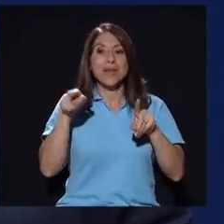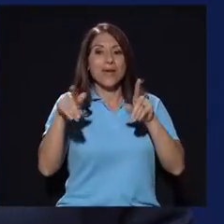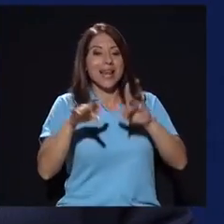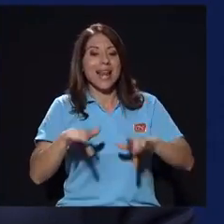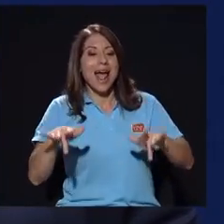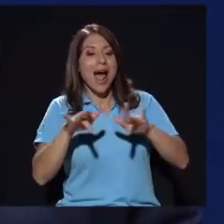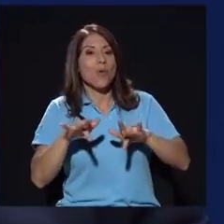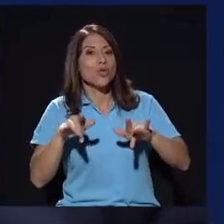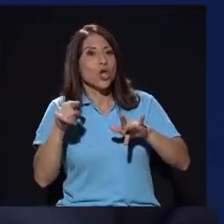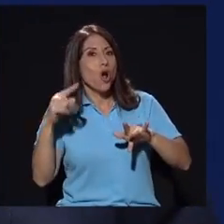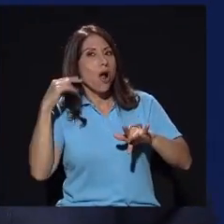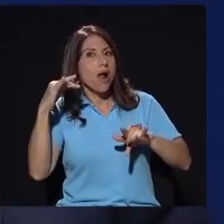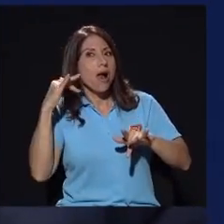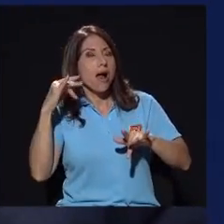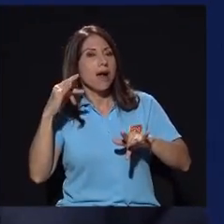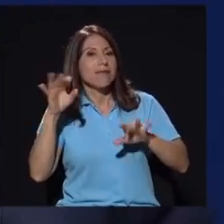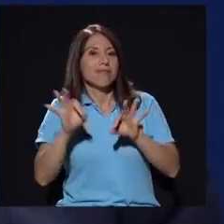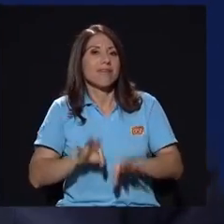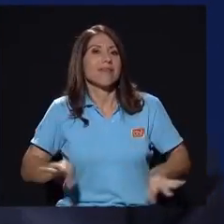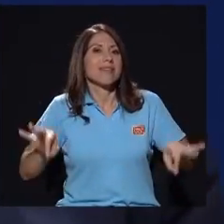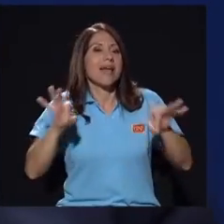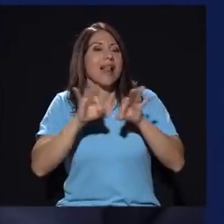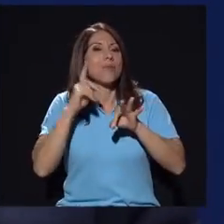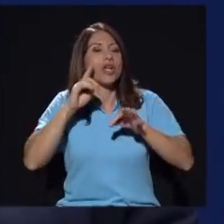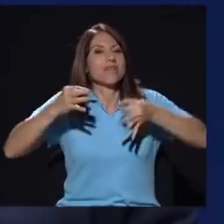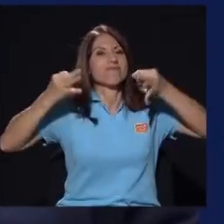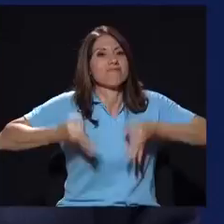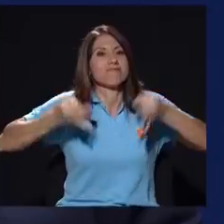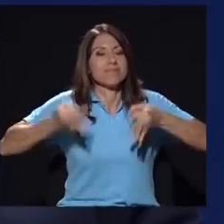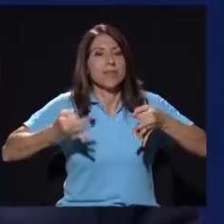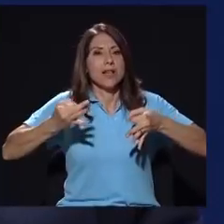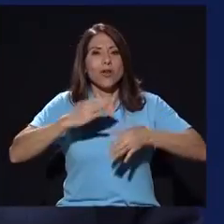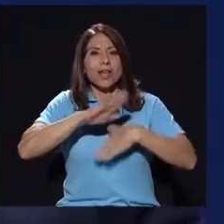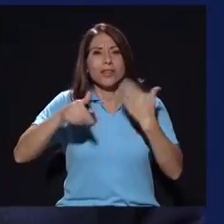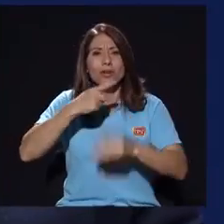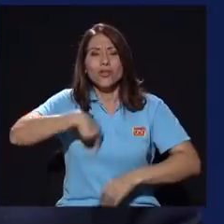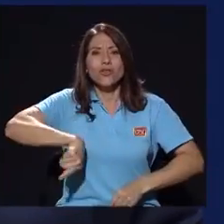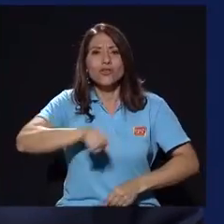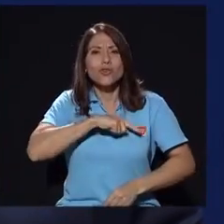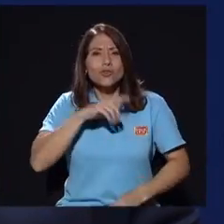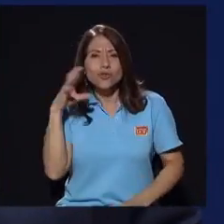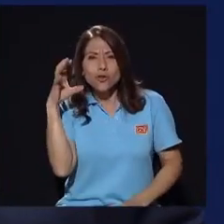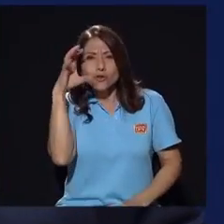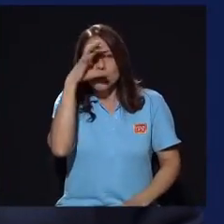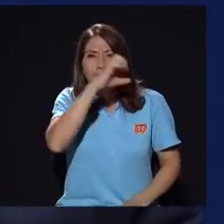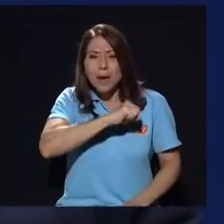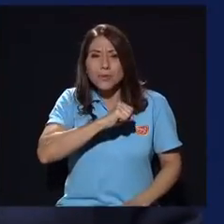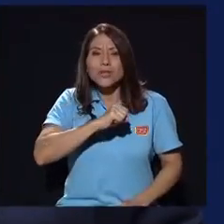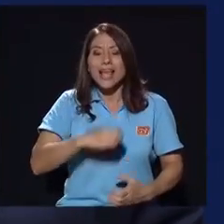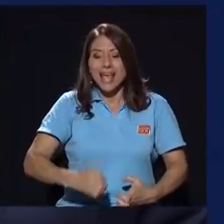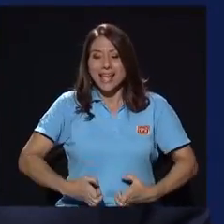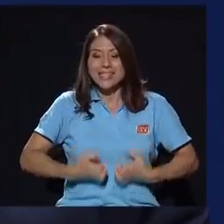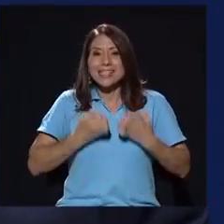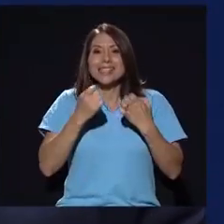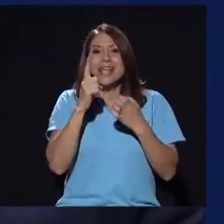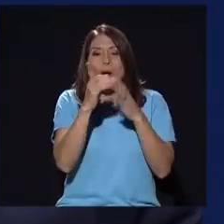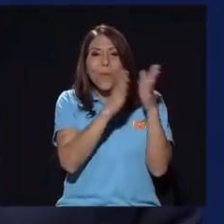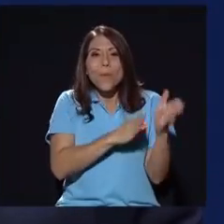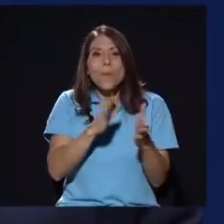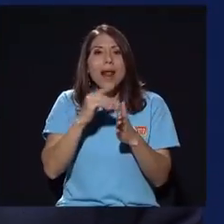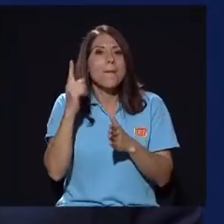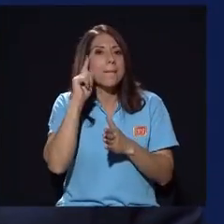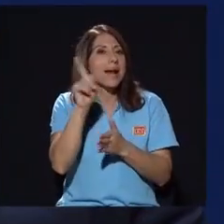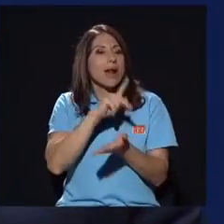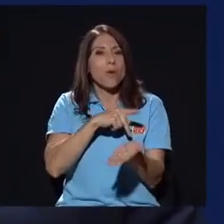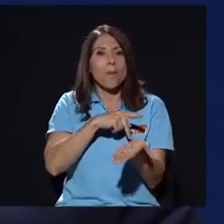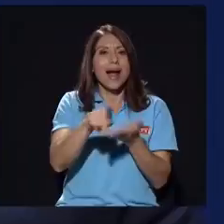confirmó lo que ya todos sospechábamos de alguna forma, de que existía un plan para no pagar los 30 millones